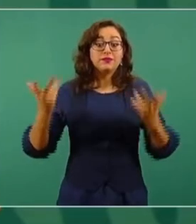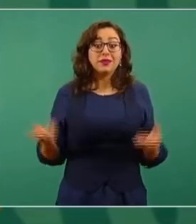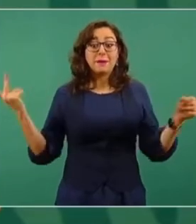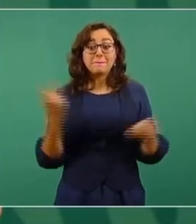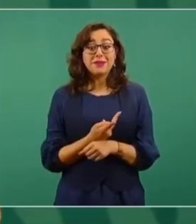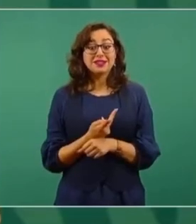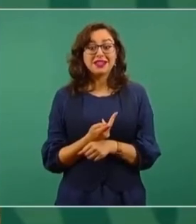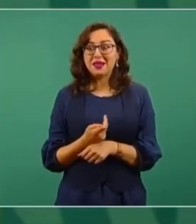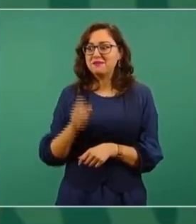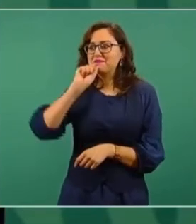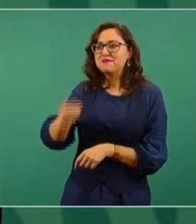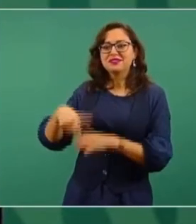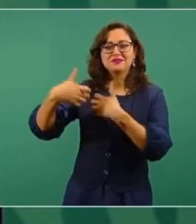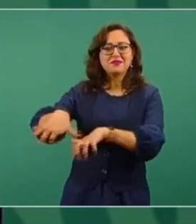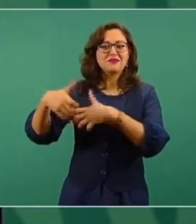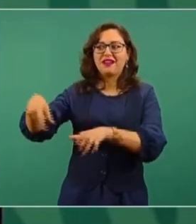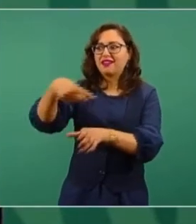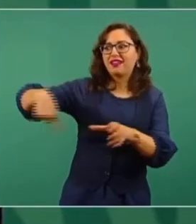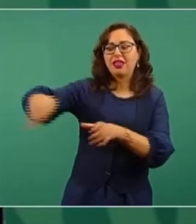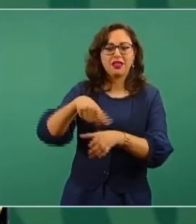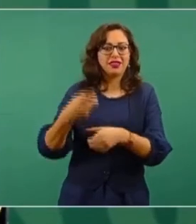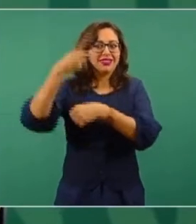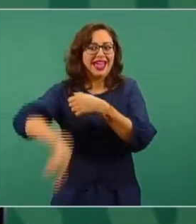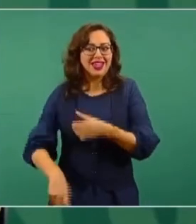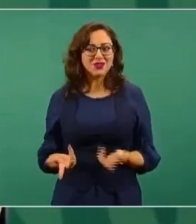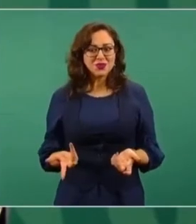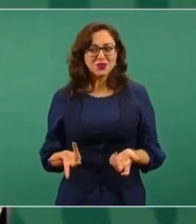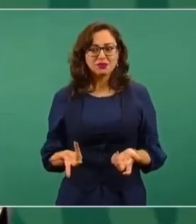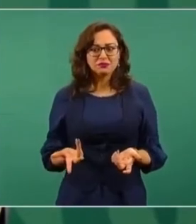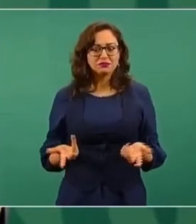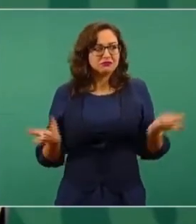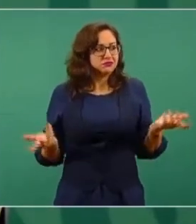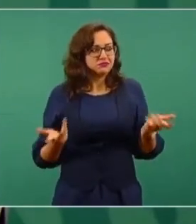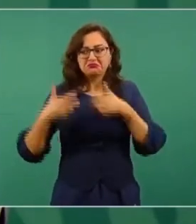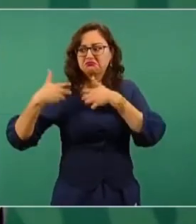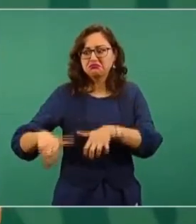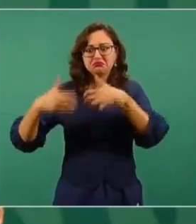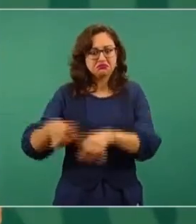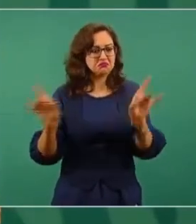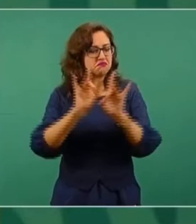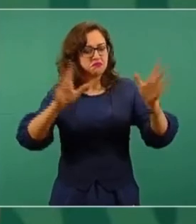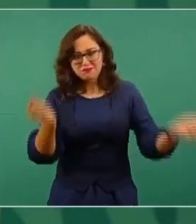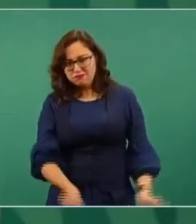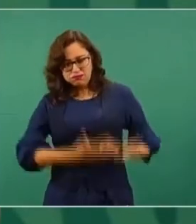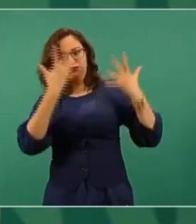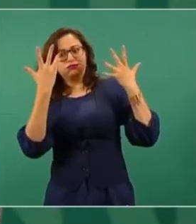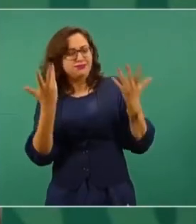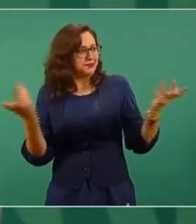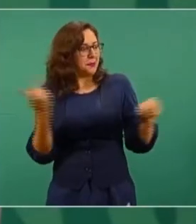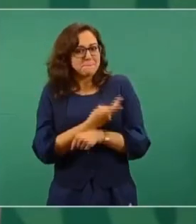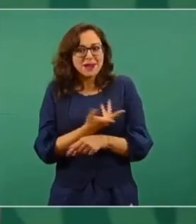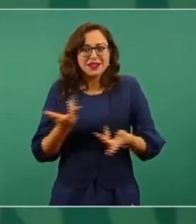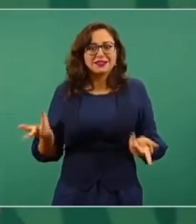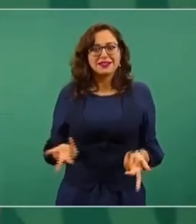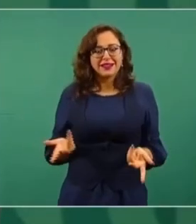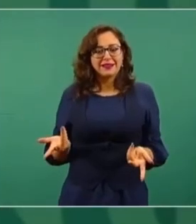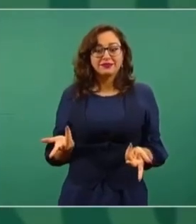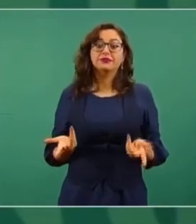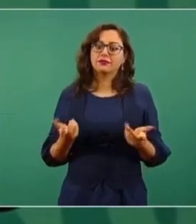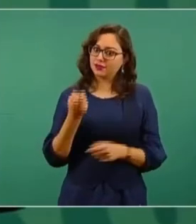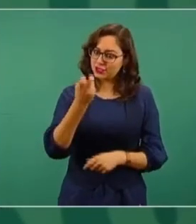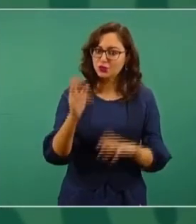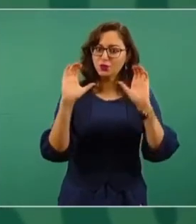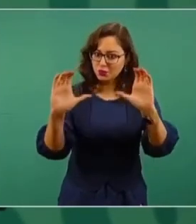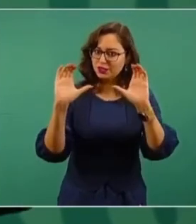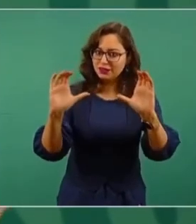se afecta a quienes van a manifestarse y a protestar legítimamente, entonces